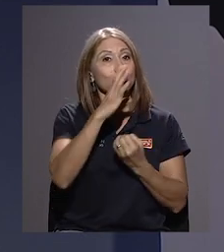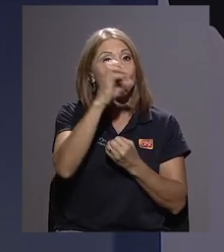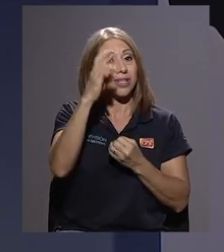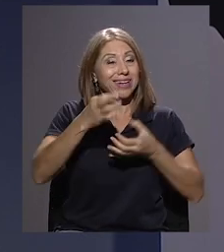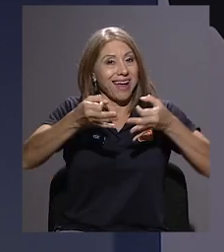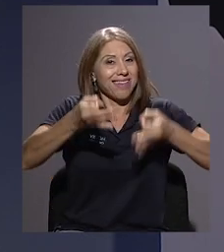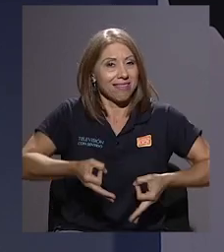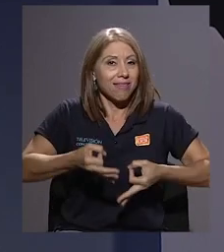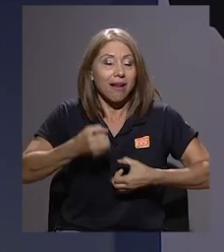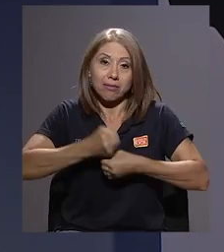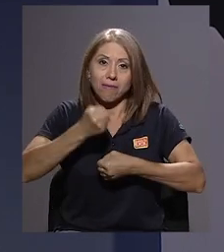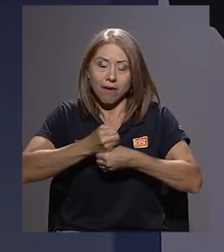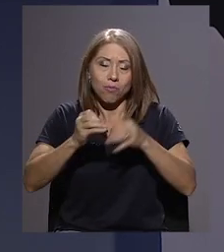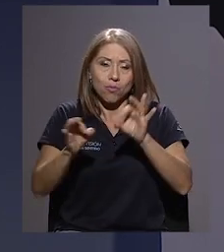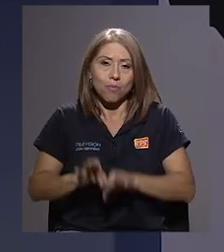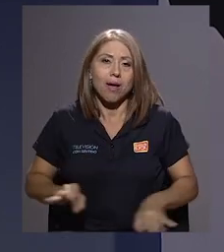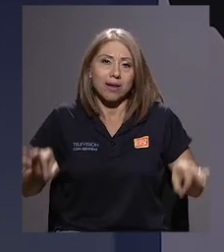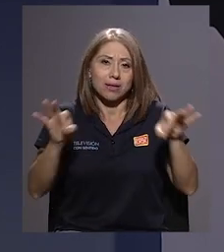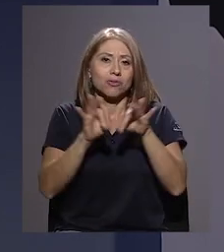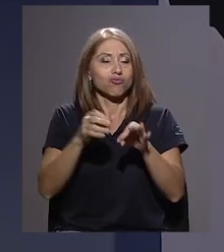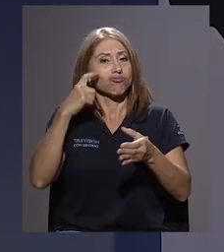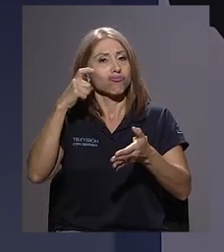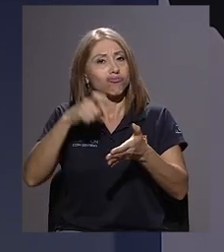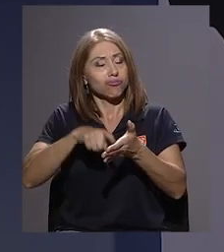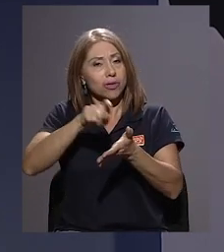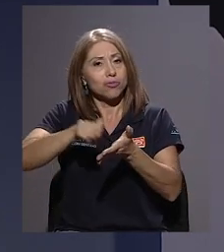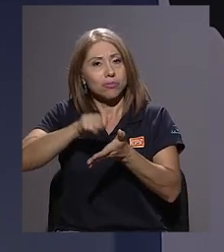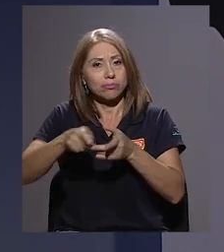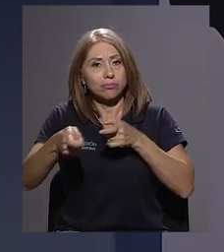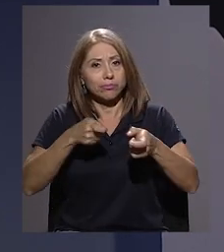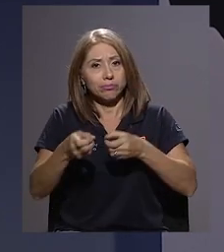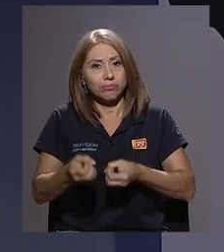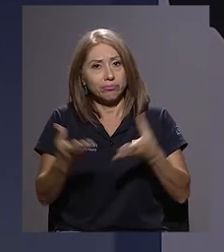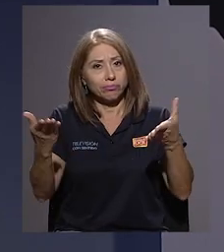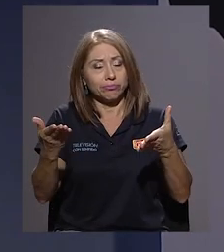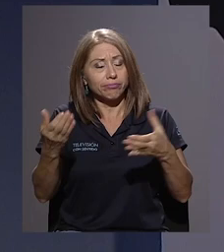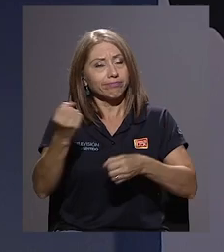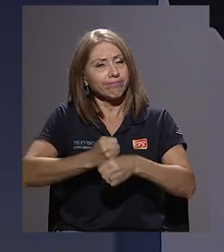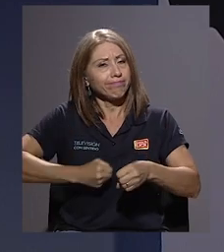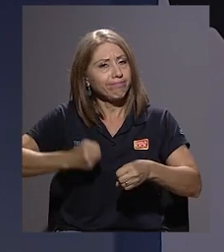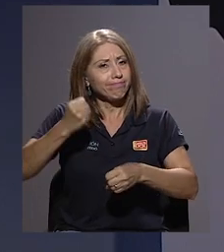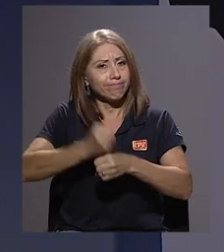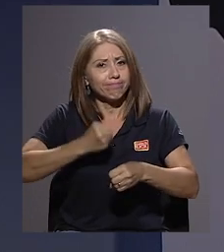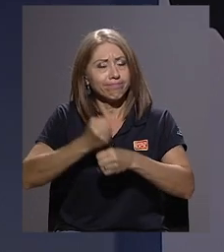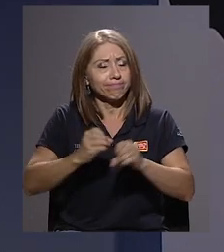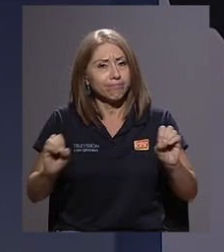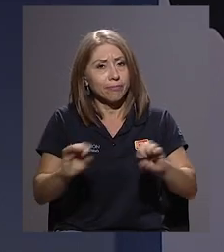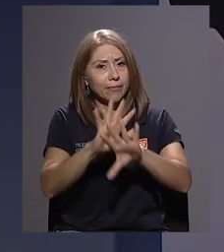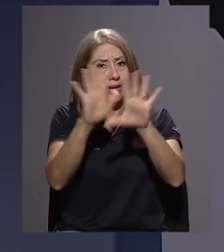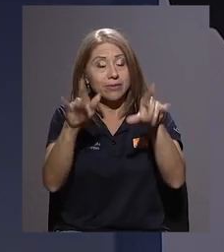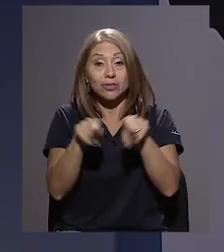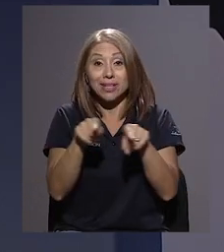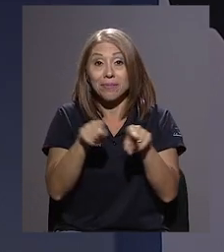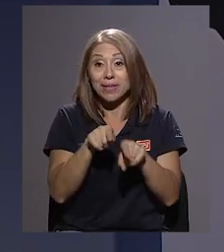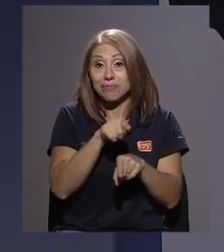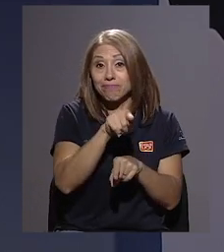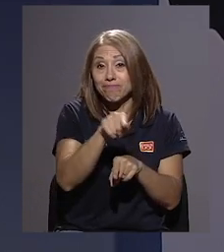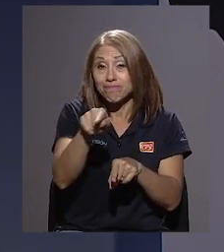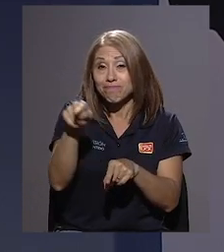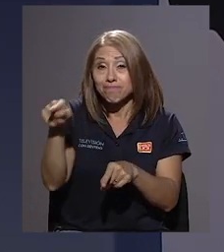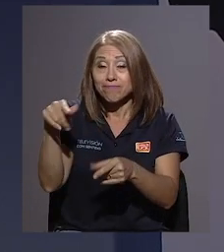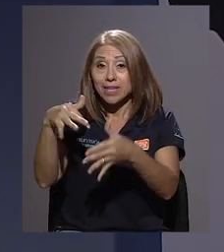Rica e Integra se hace un trabajo muy valioso y quiero reconocer, por supuesto, en la Escuela de Administración Pública una labor maravillosa y sobre todo estos